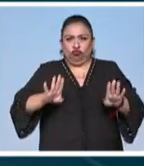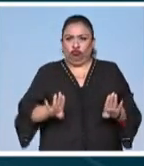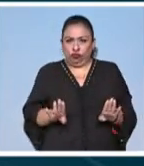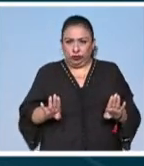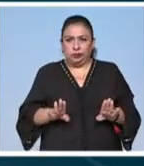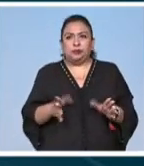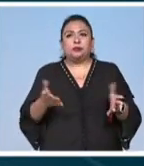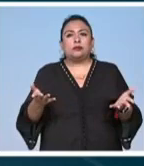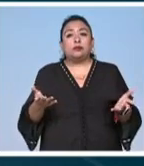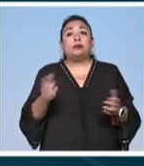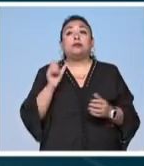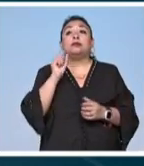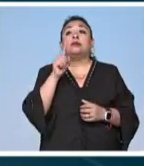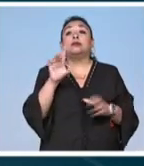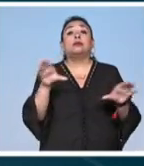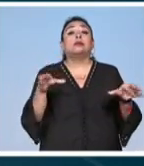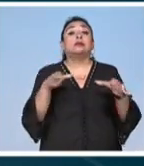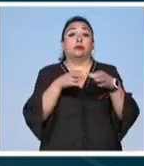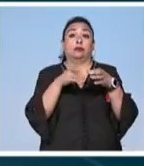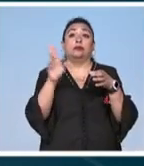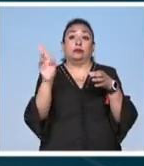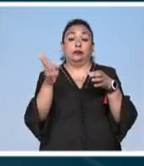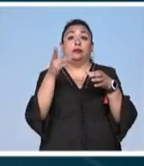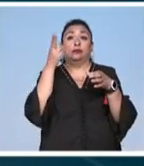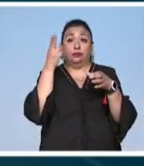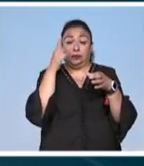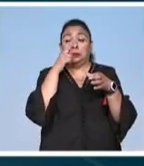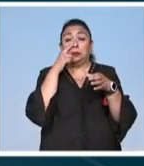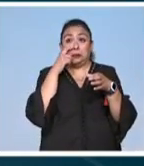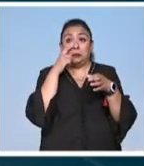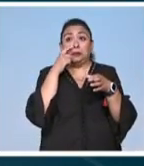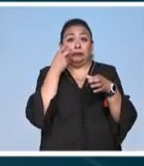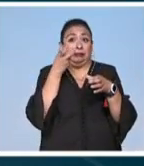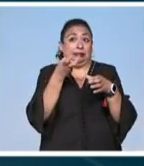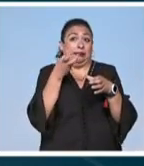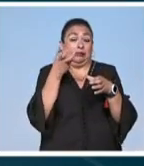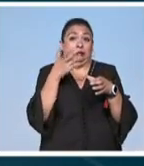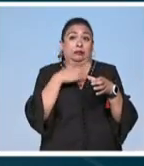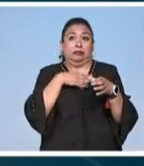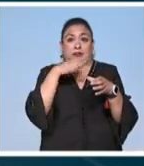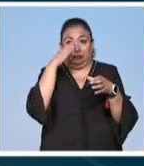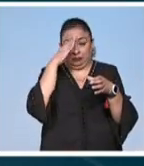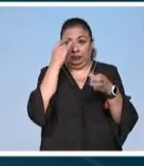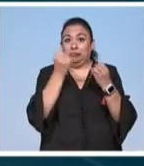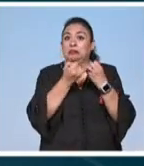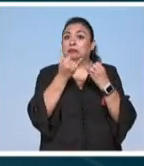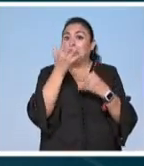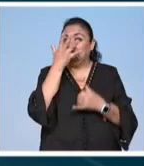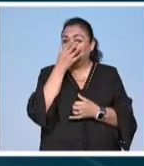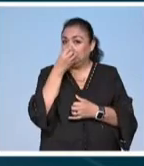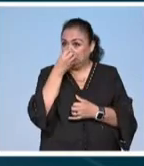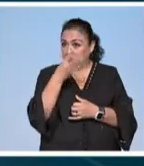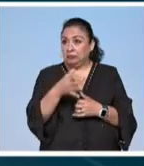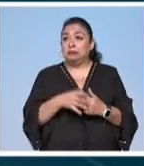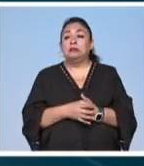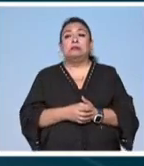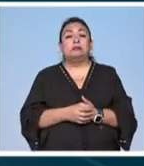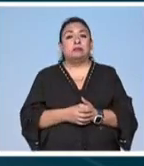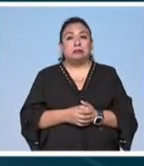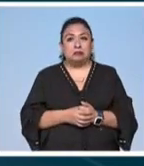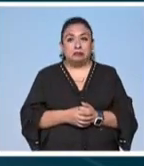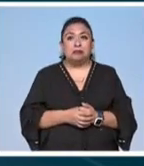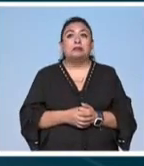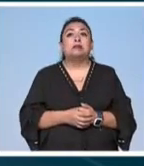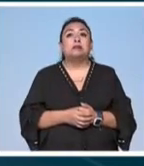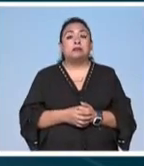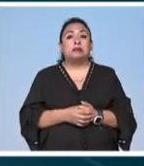es además la comunidad de la universidad que es una cosa que me parece también maravillosa es